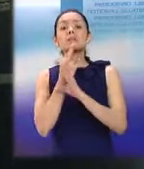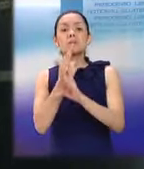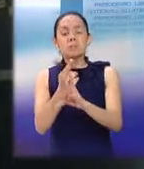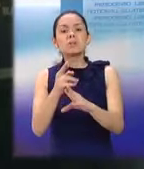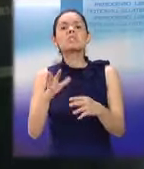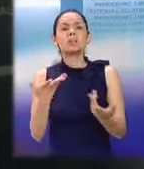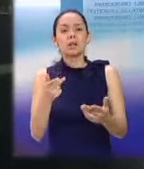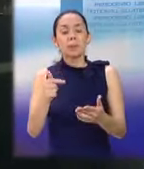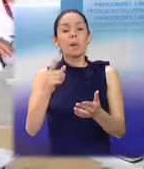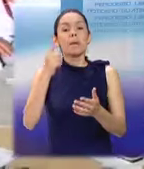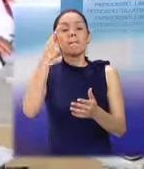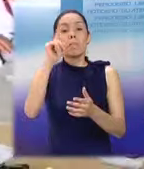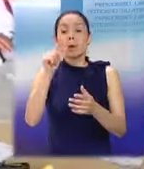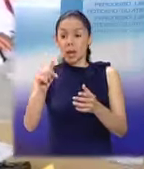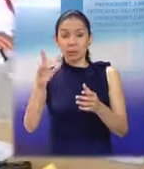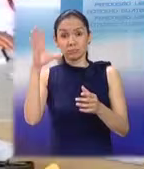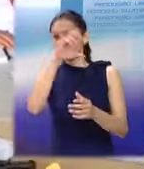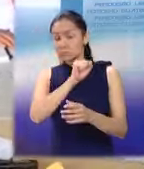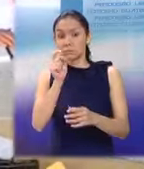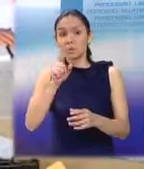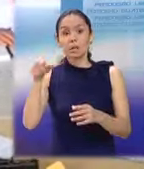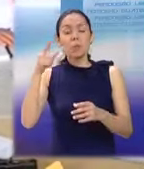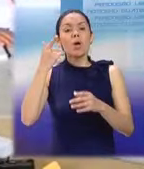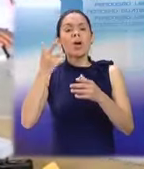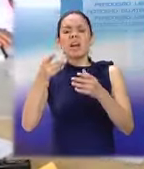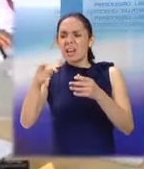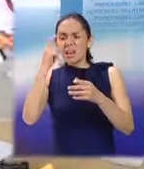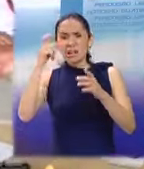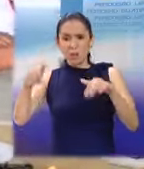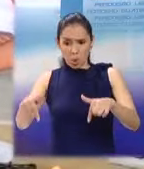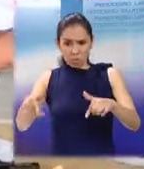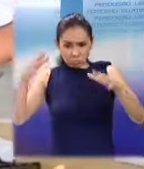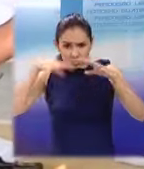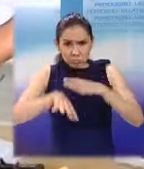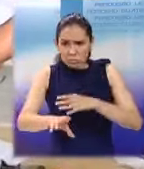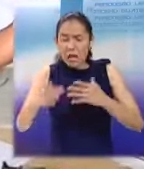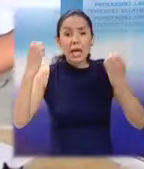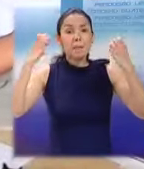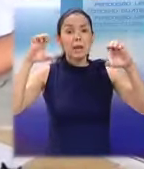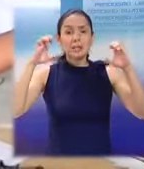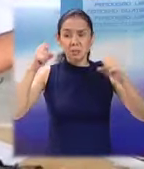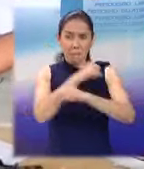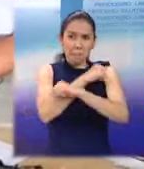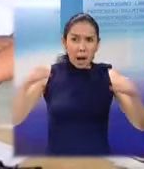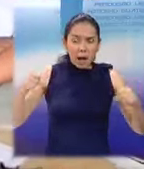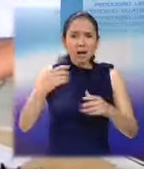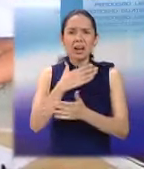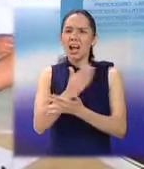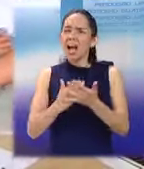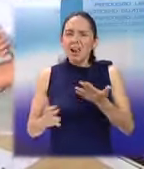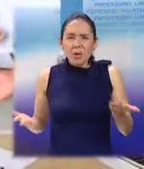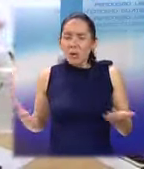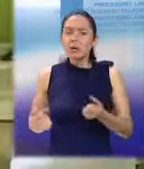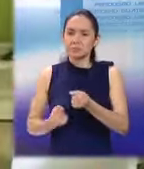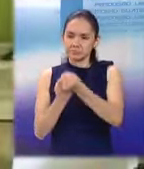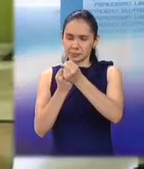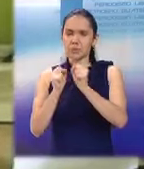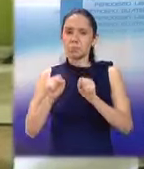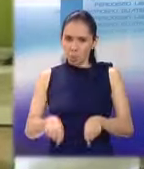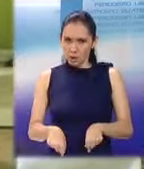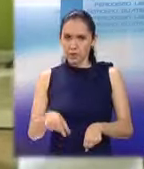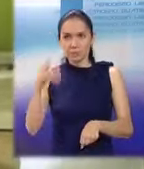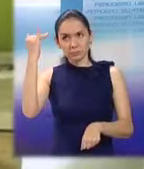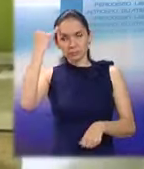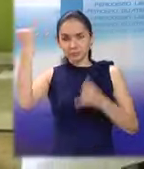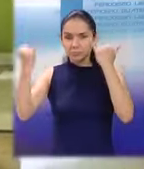peligrosos, tomando en cuenta que en San Marcos funciona una mina y esto permitirá atender emergencias derivadas de algún percance laboral. Por una